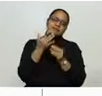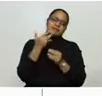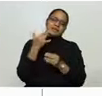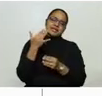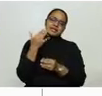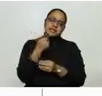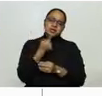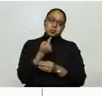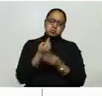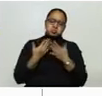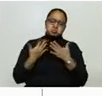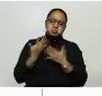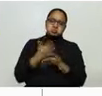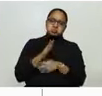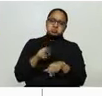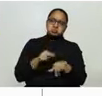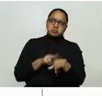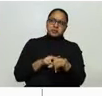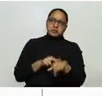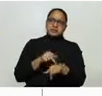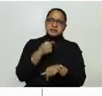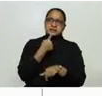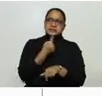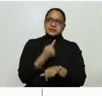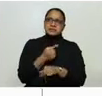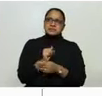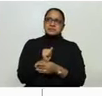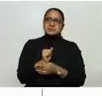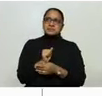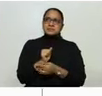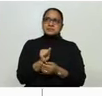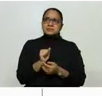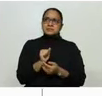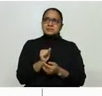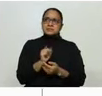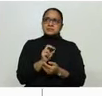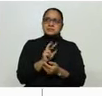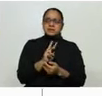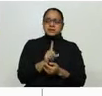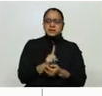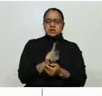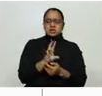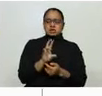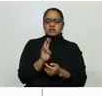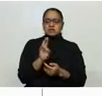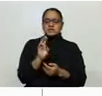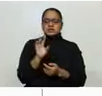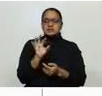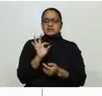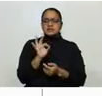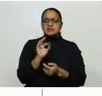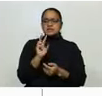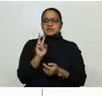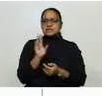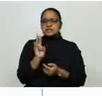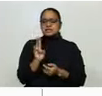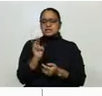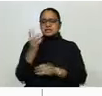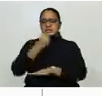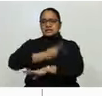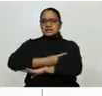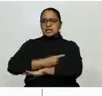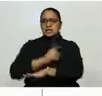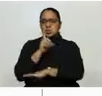Con una tasa de efectividad, o sea, de transmisión, de por un caso, dos más. Era lo más